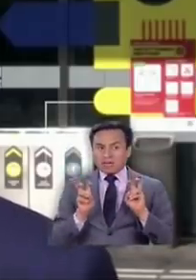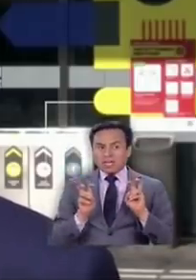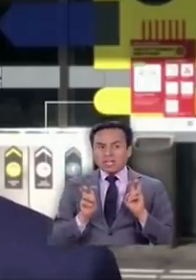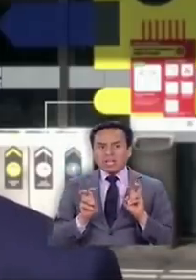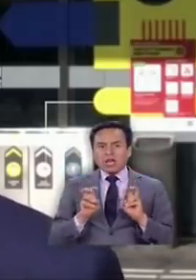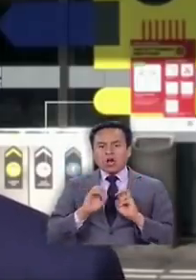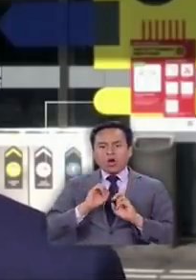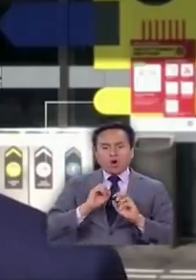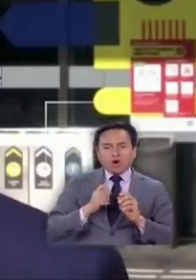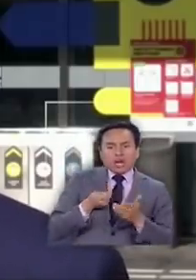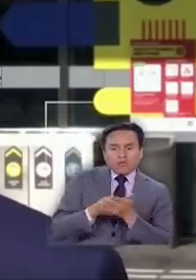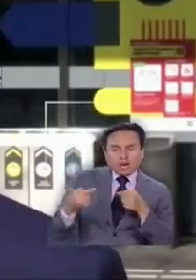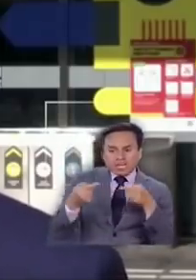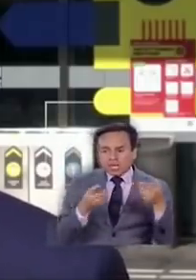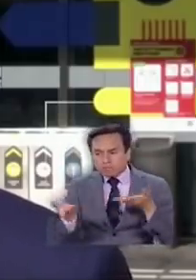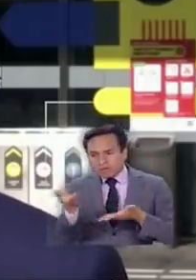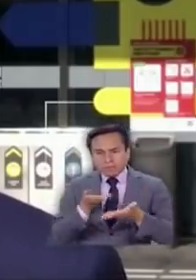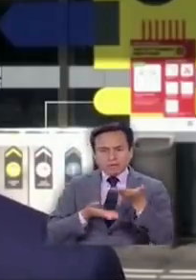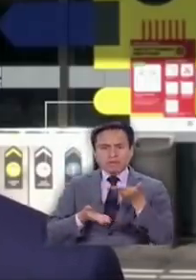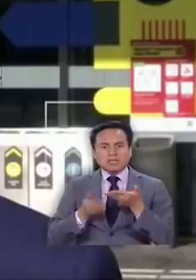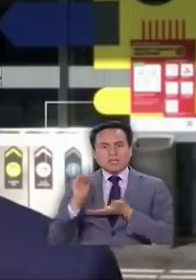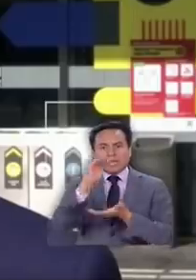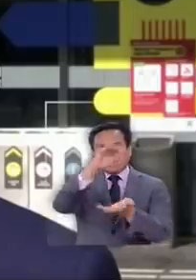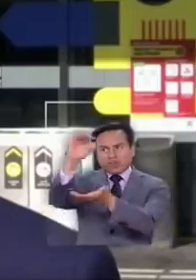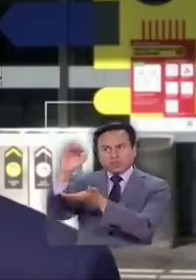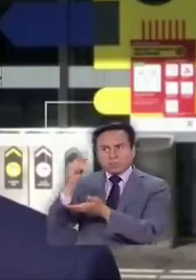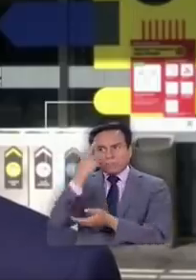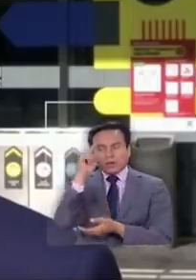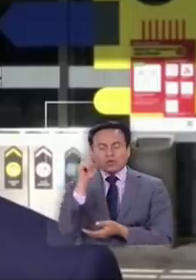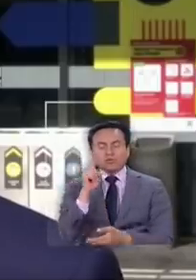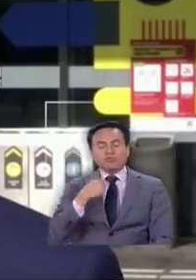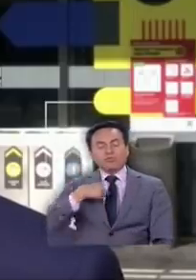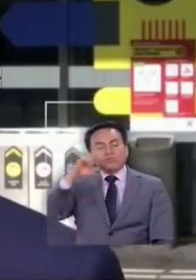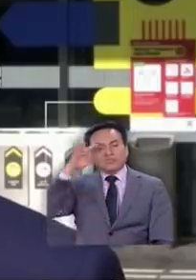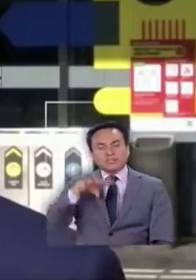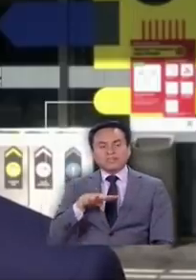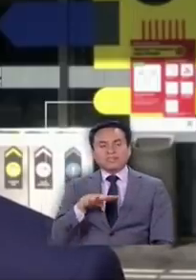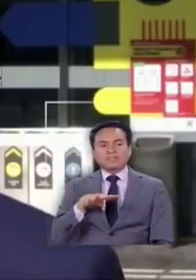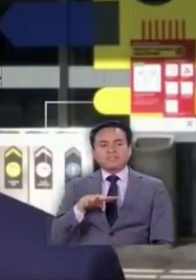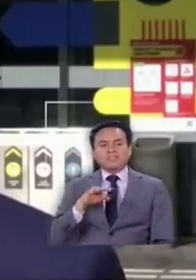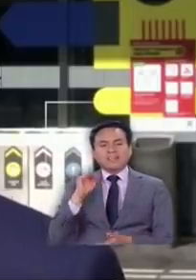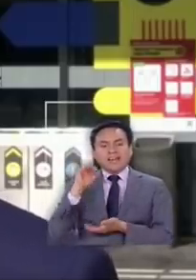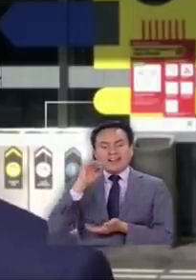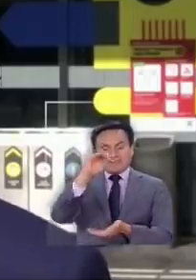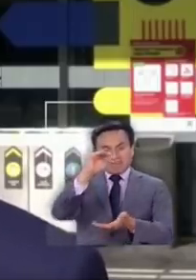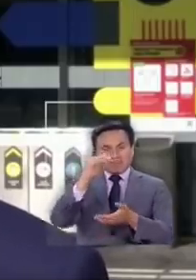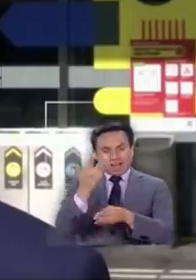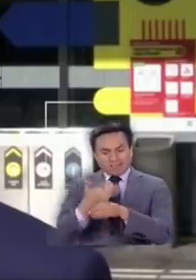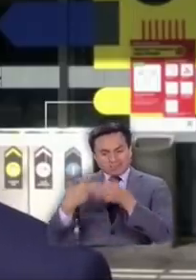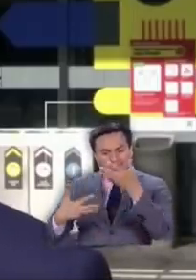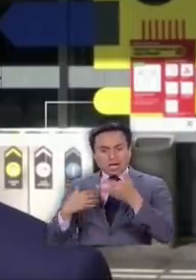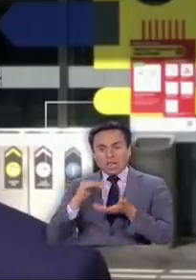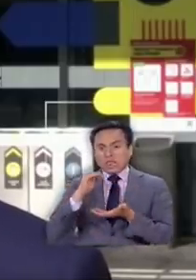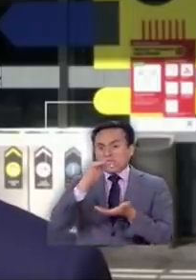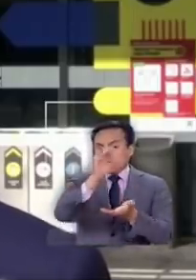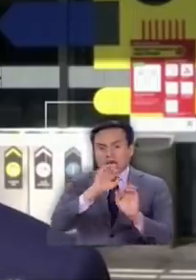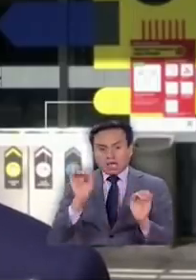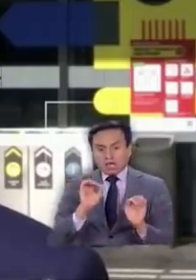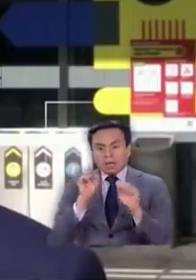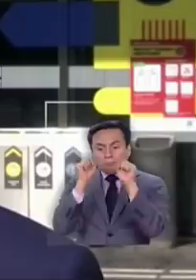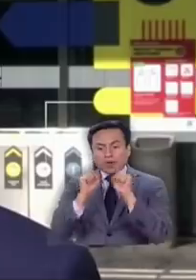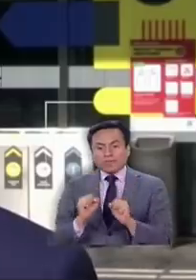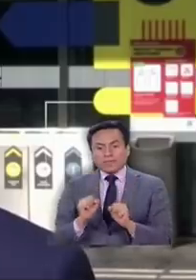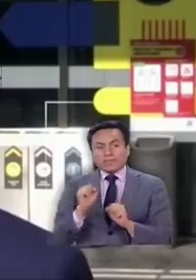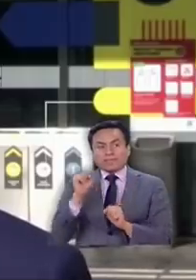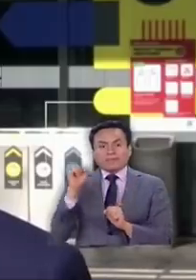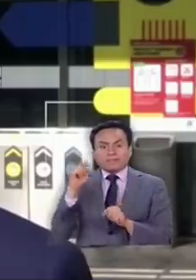contraofertas que se han activado con nuestros envíos. Pero lo que sé es que si los cargamentos no se han enviado, se nos pueden